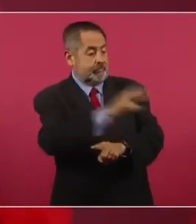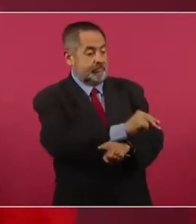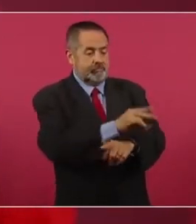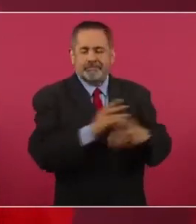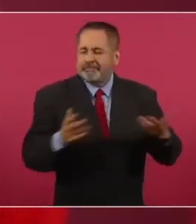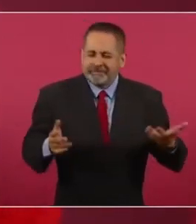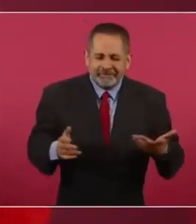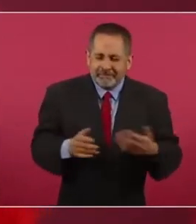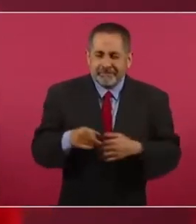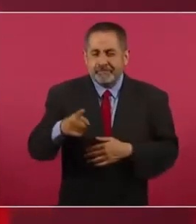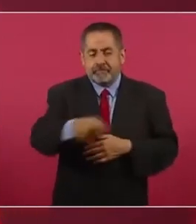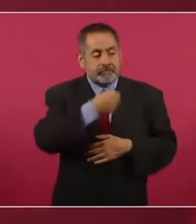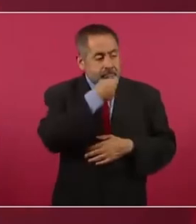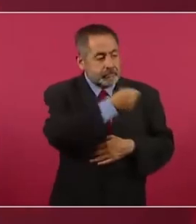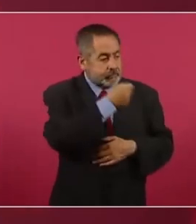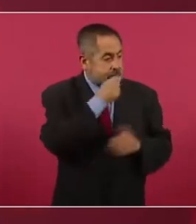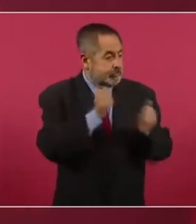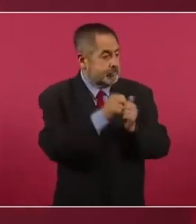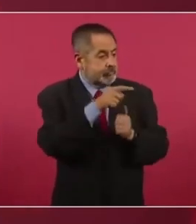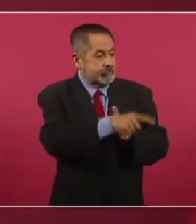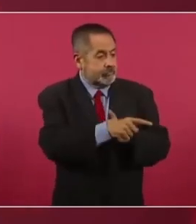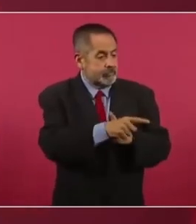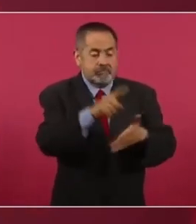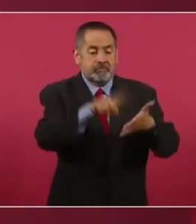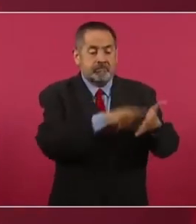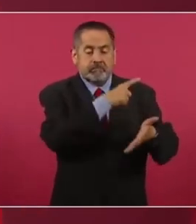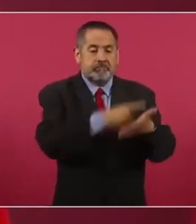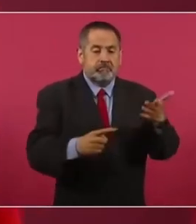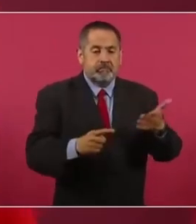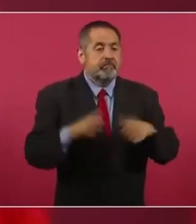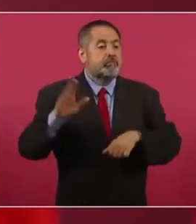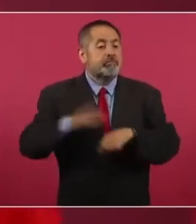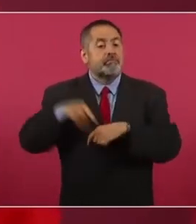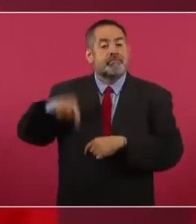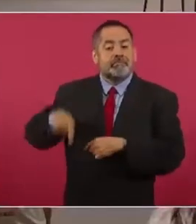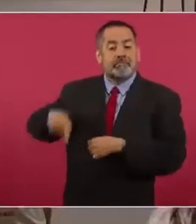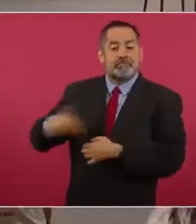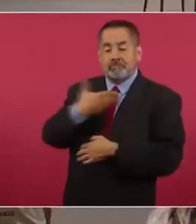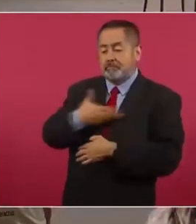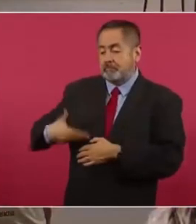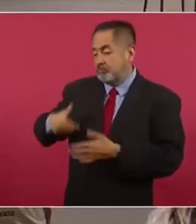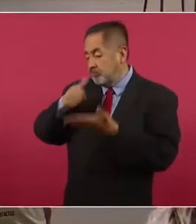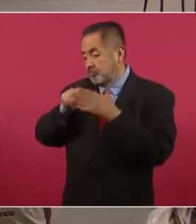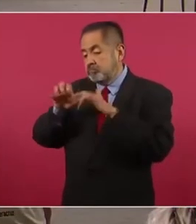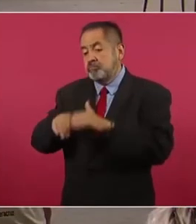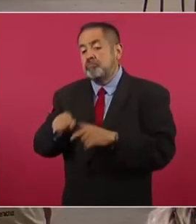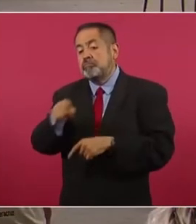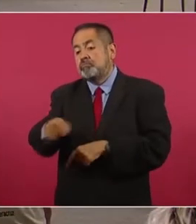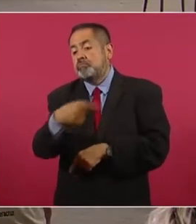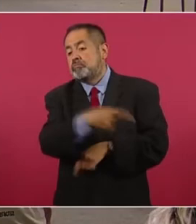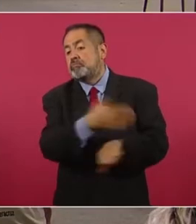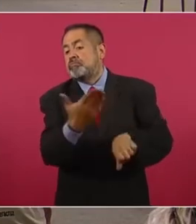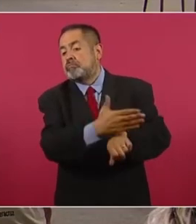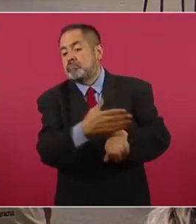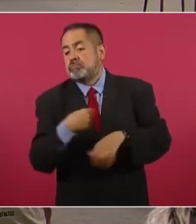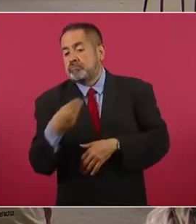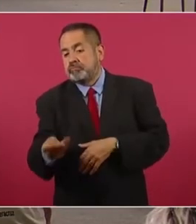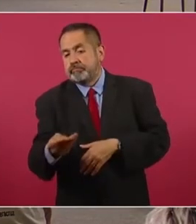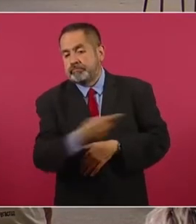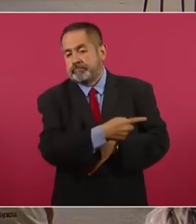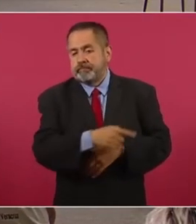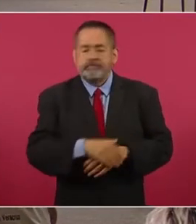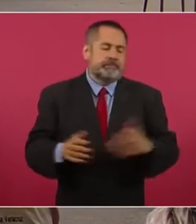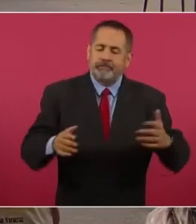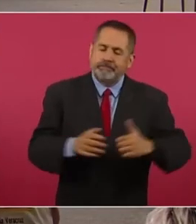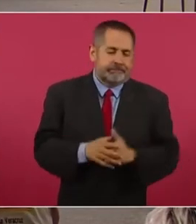entrevistas en Televisa porque había llegado un memorándum. Pero esto resultó una mentira. El propio